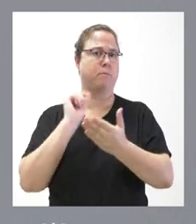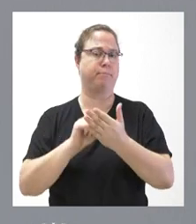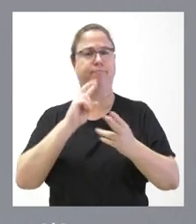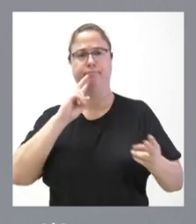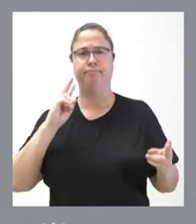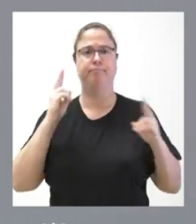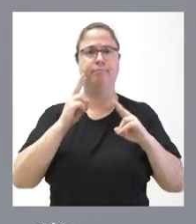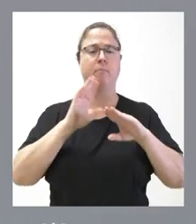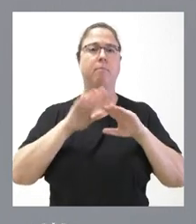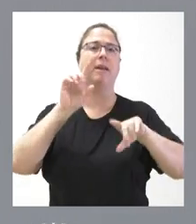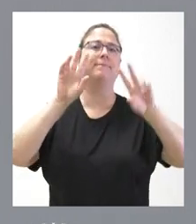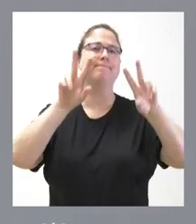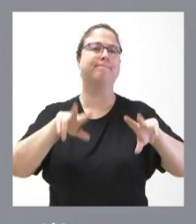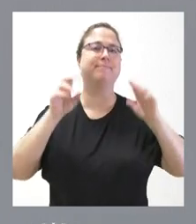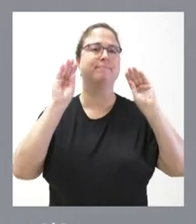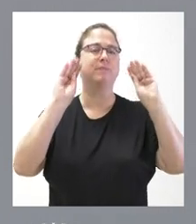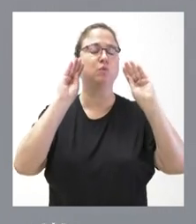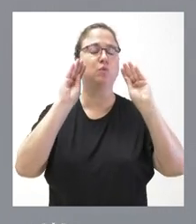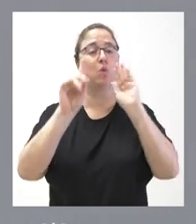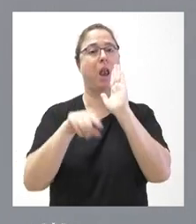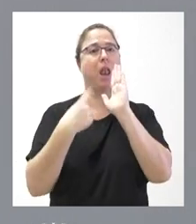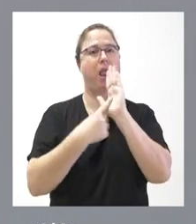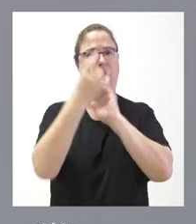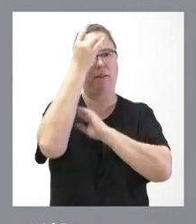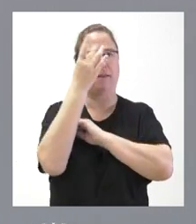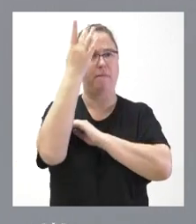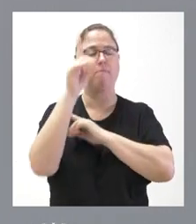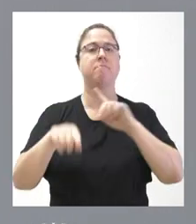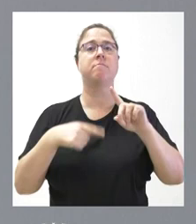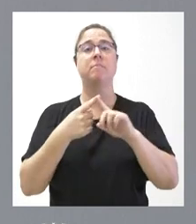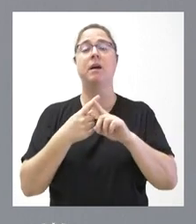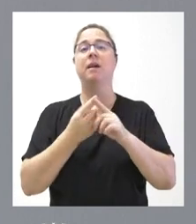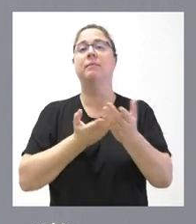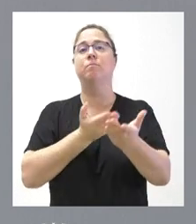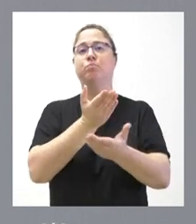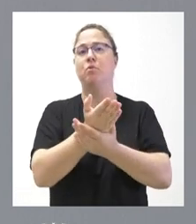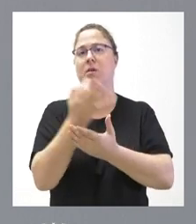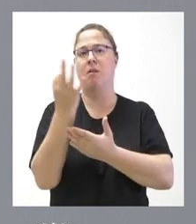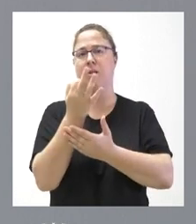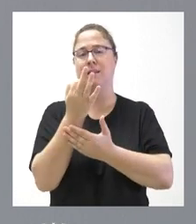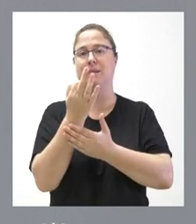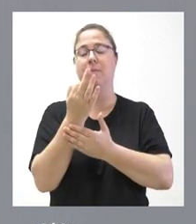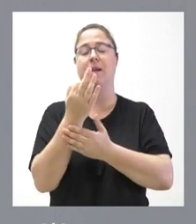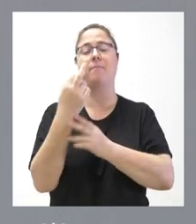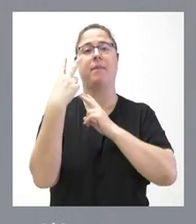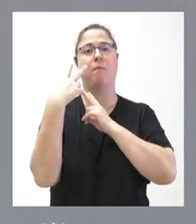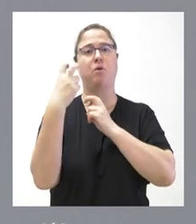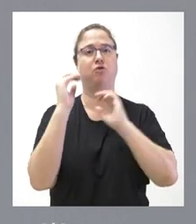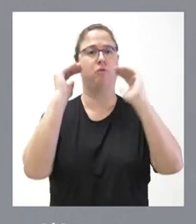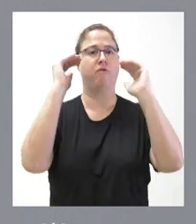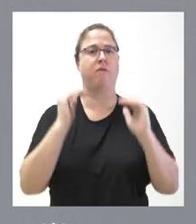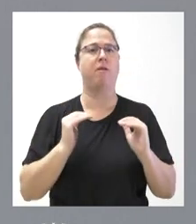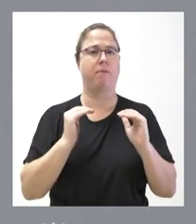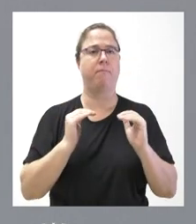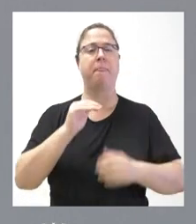de las correspondientes iniciativas con rango de ley. Las relativas, en este caso, a la bajada tributaria. En concreto,